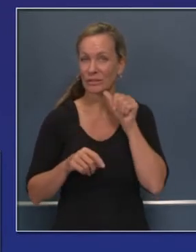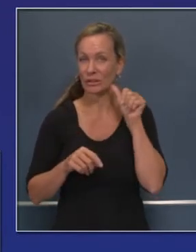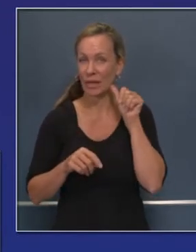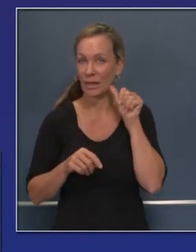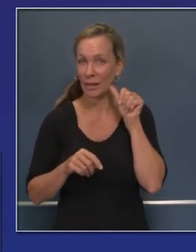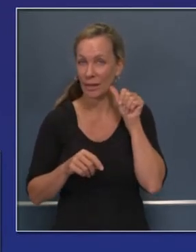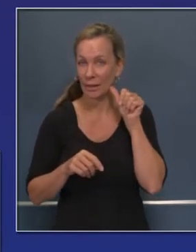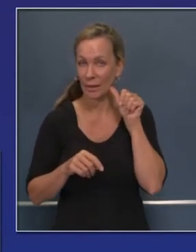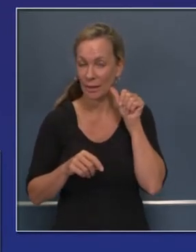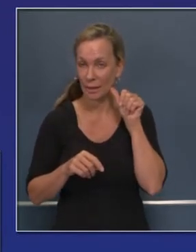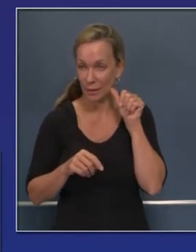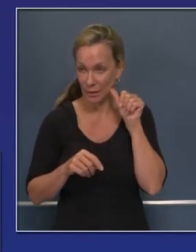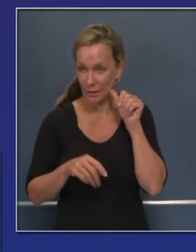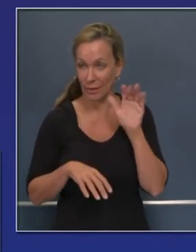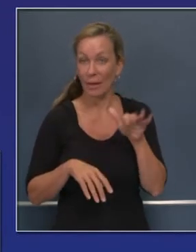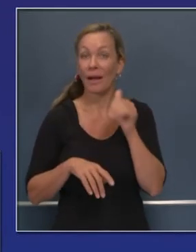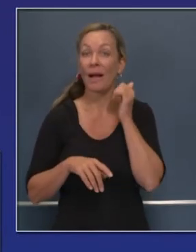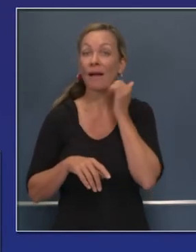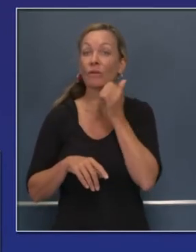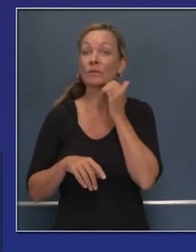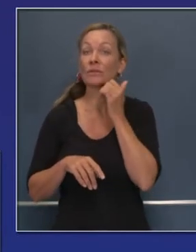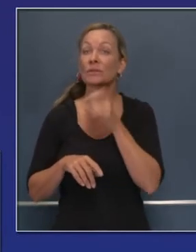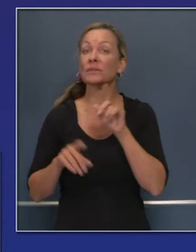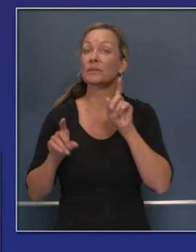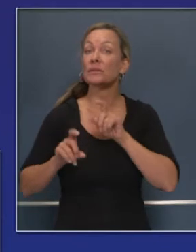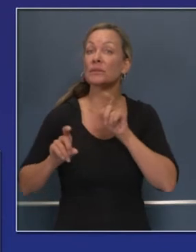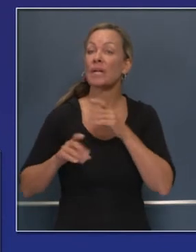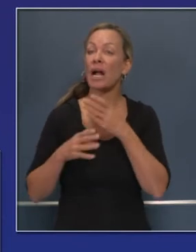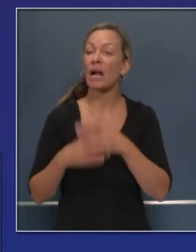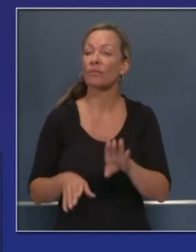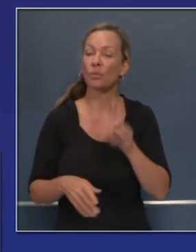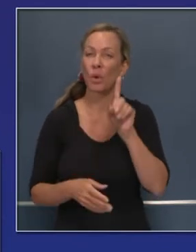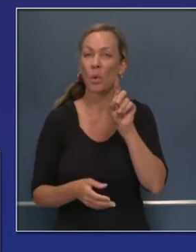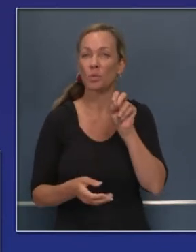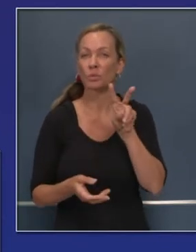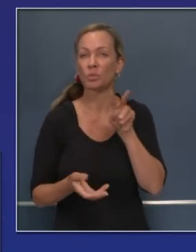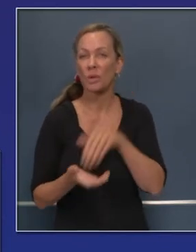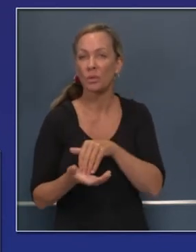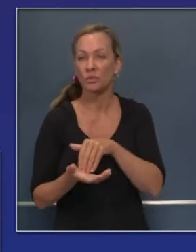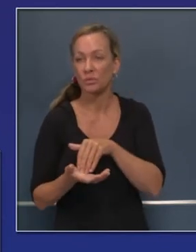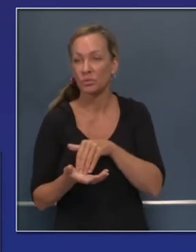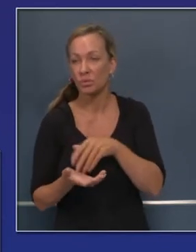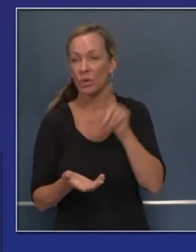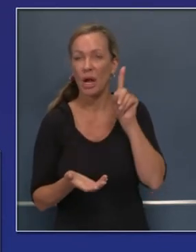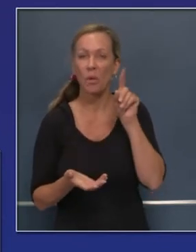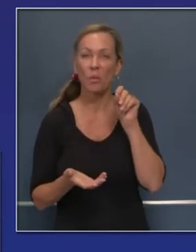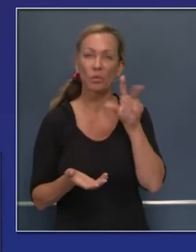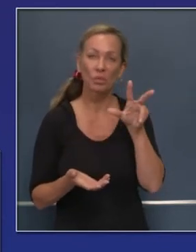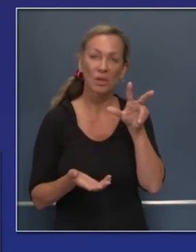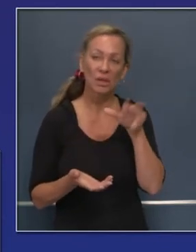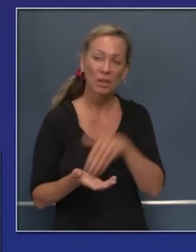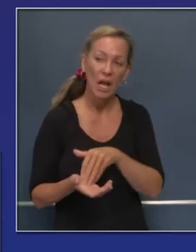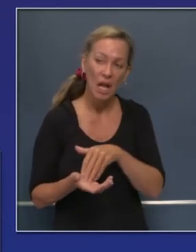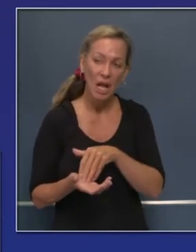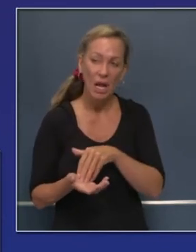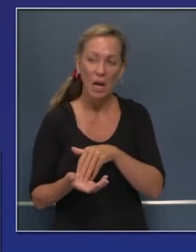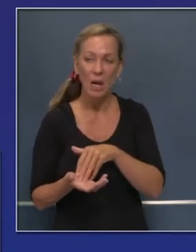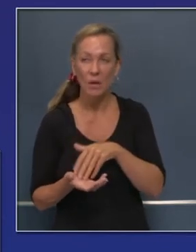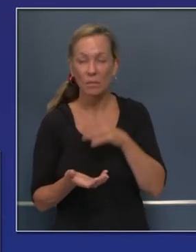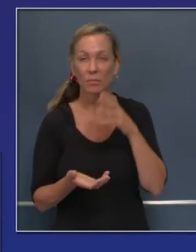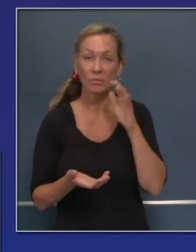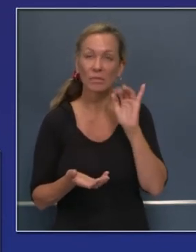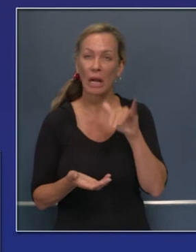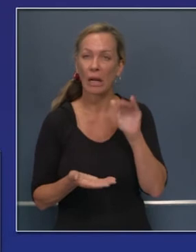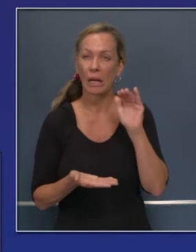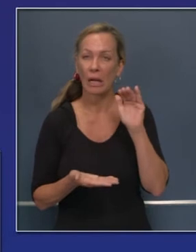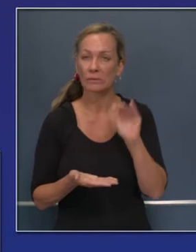de los promedios es cerca de 102,000 en una corriente descendiente, lo cual